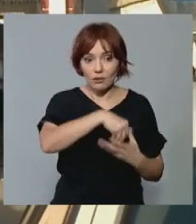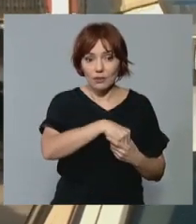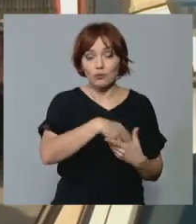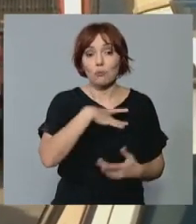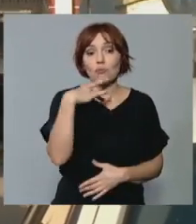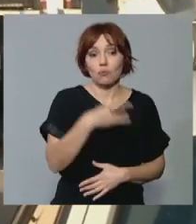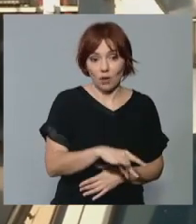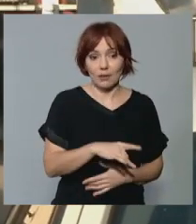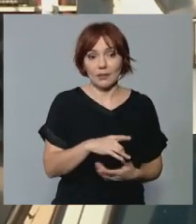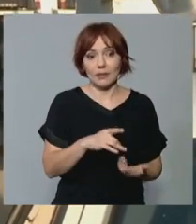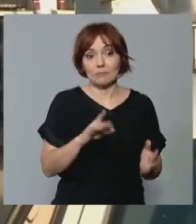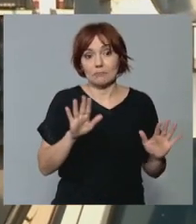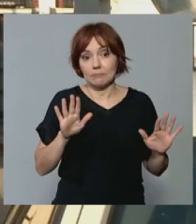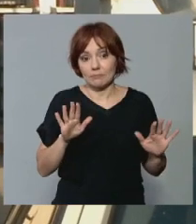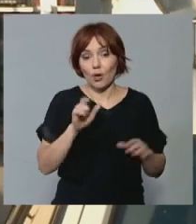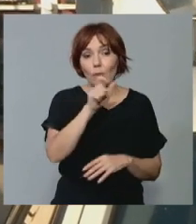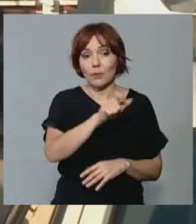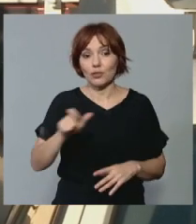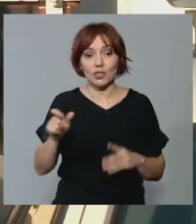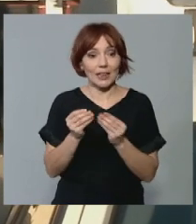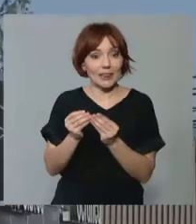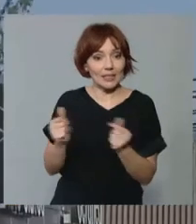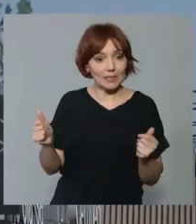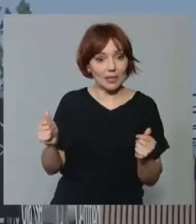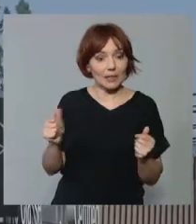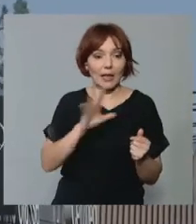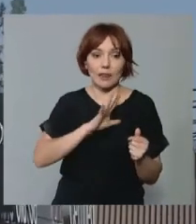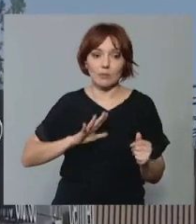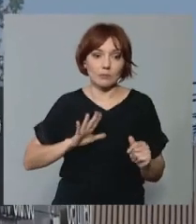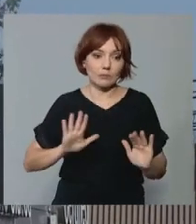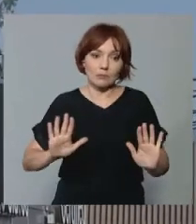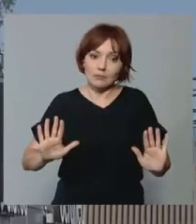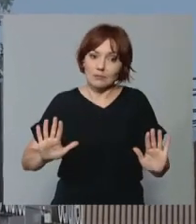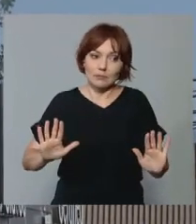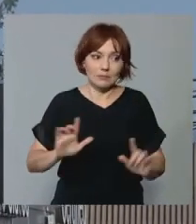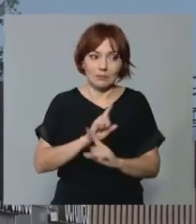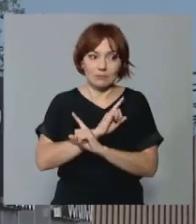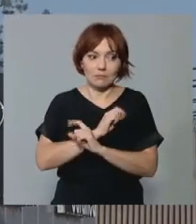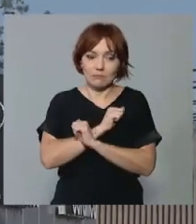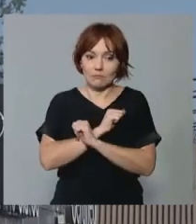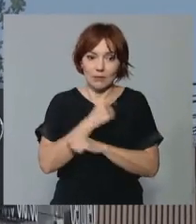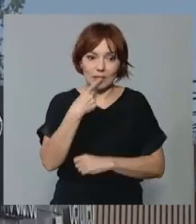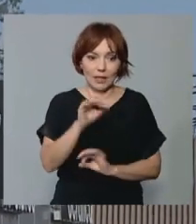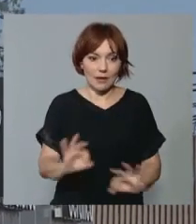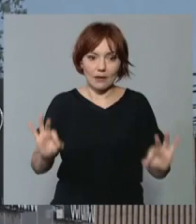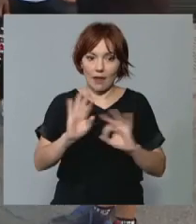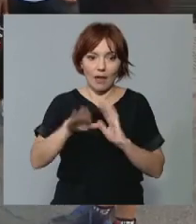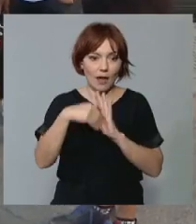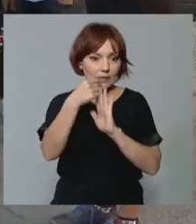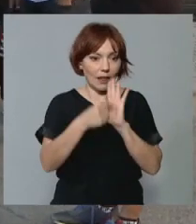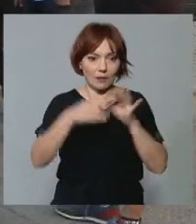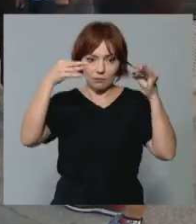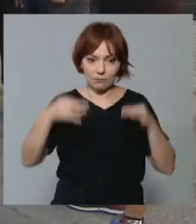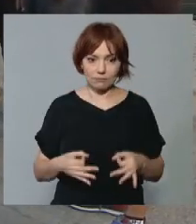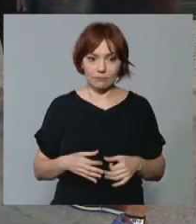pero con respecto al número de personas desaparecidas, preferimos ser cautos hasta que se confirmen todos los datos. Nos